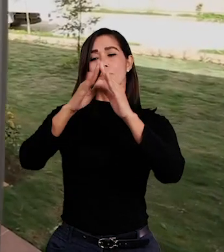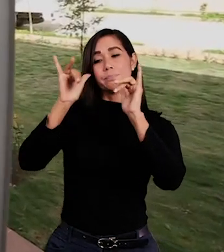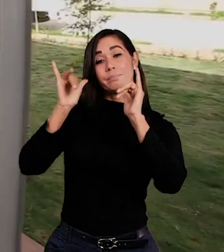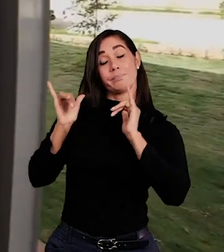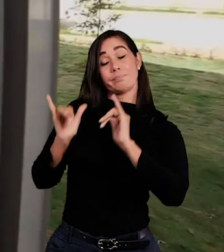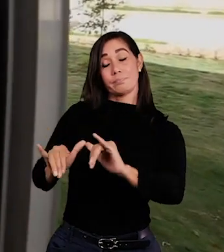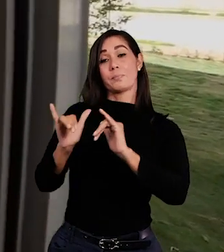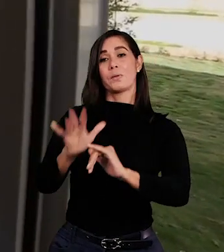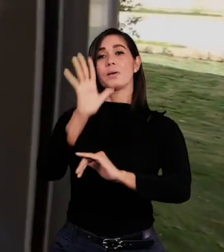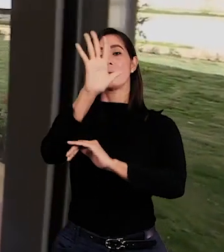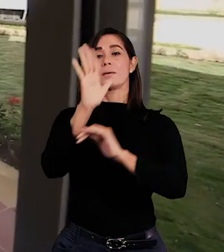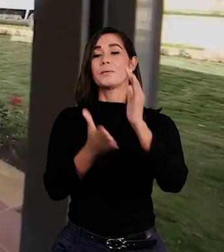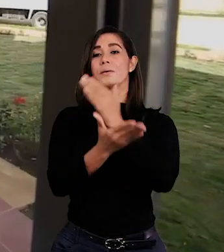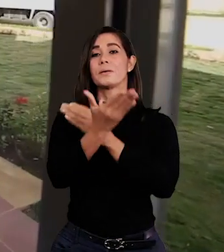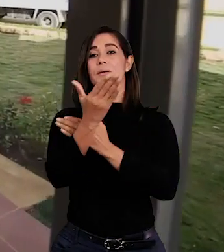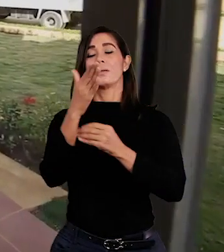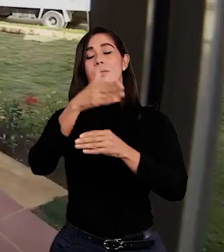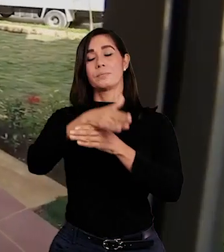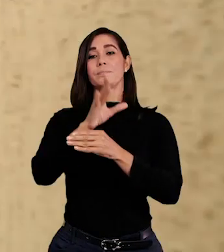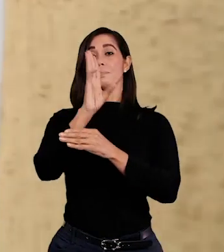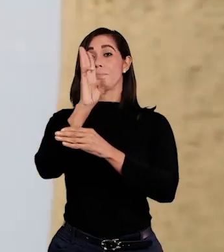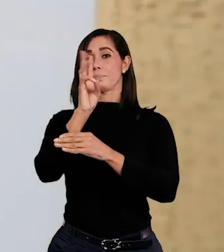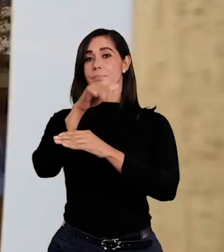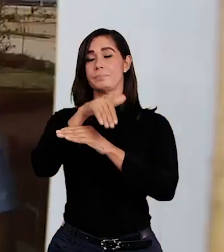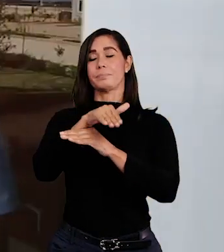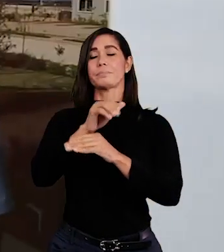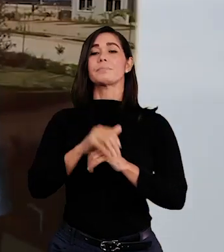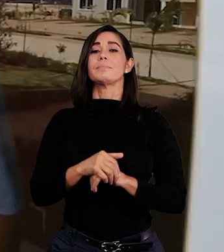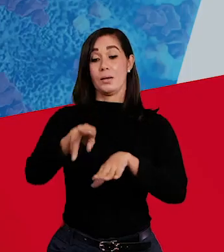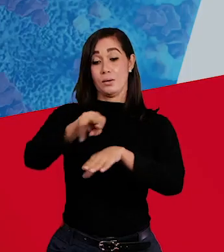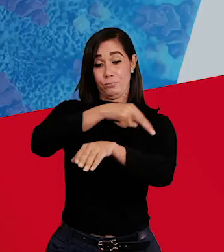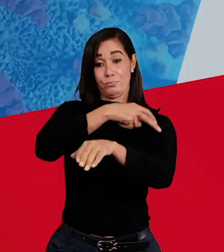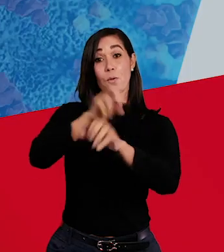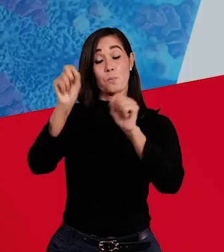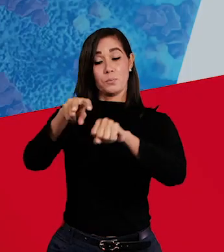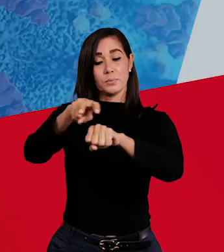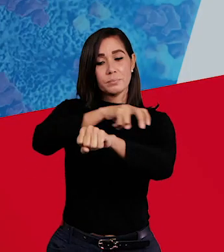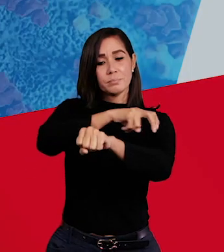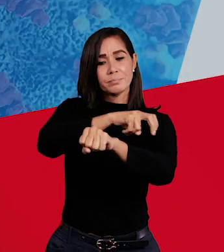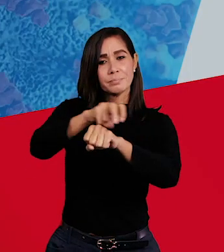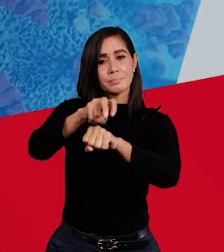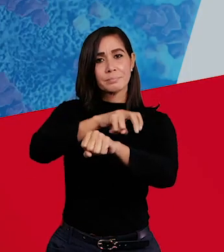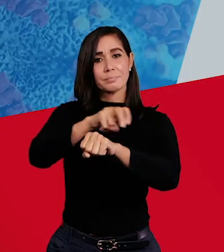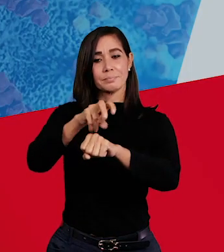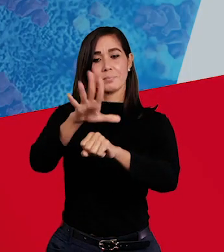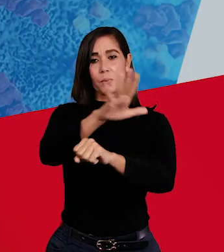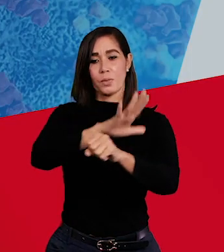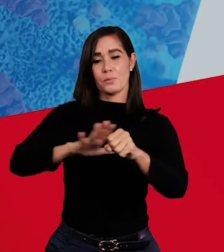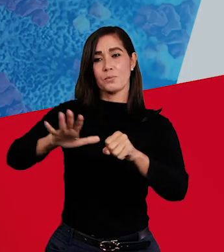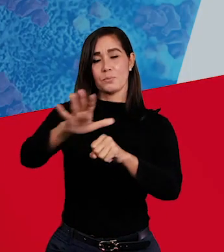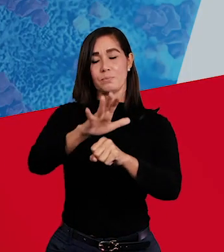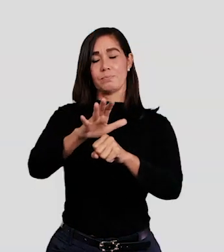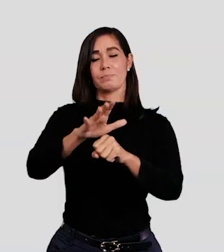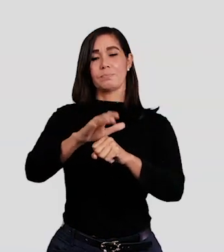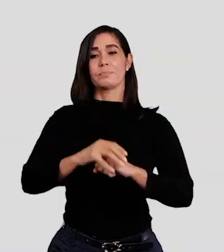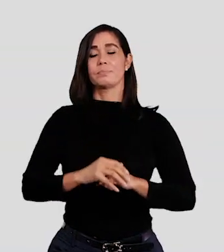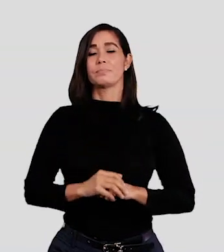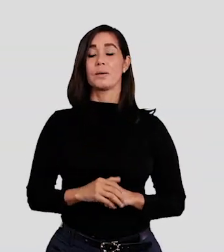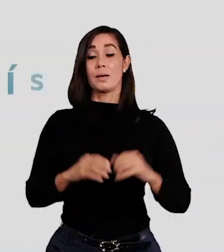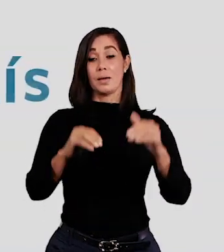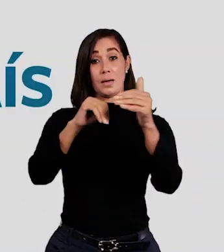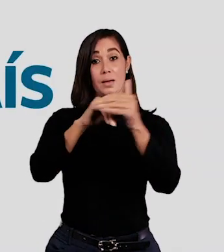Eso incluye el toque de queda de 5 de la tarde a 6 de la mañana. Sin embargo, se permite la movilidad interurbana.